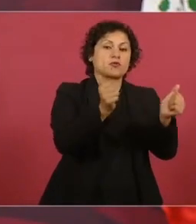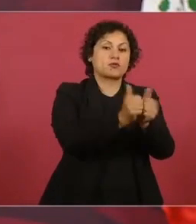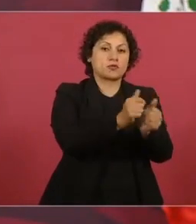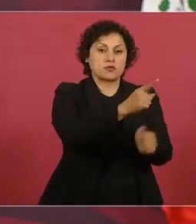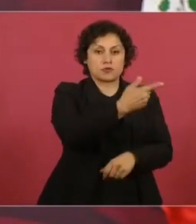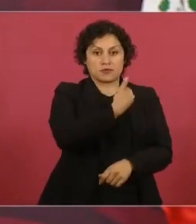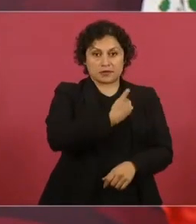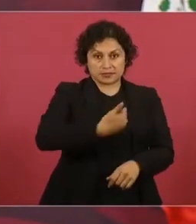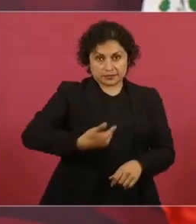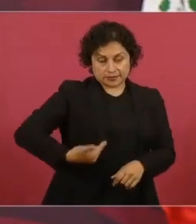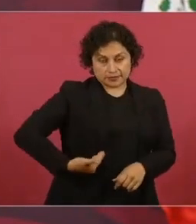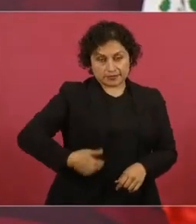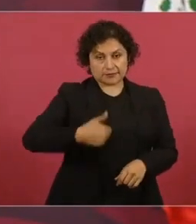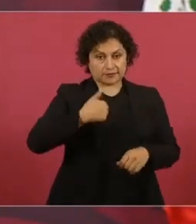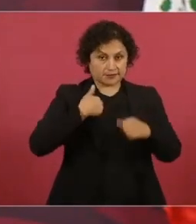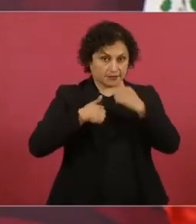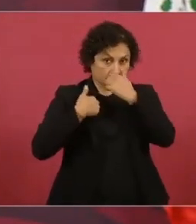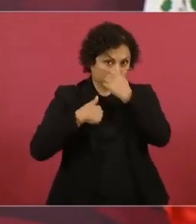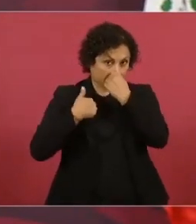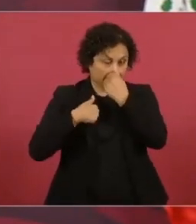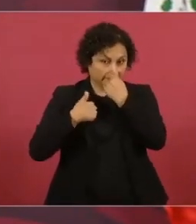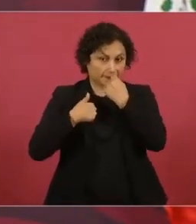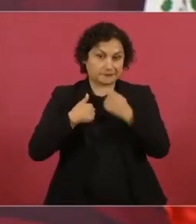y en muy buenos términos.